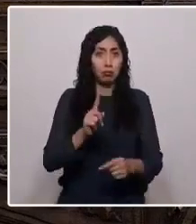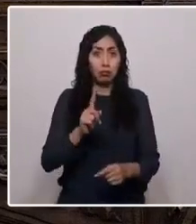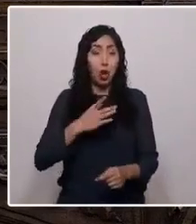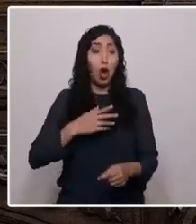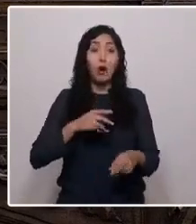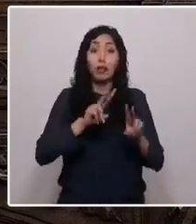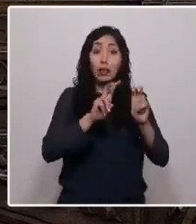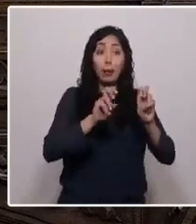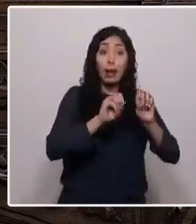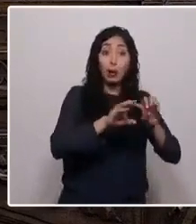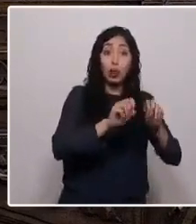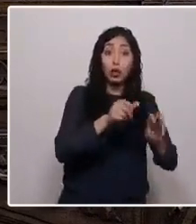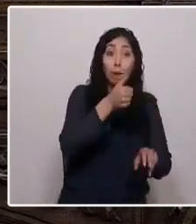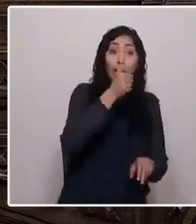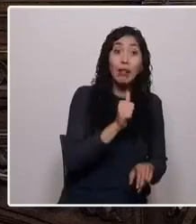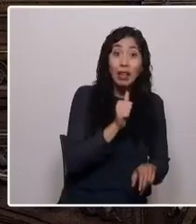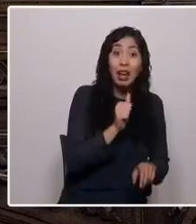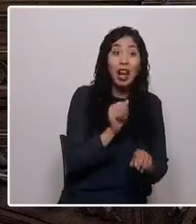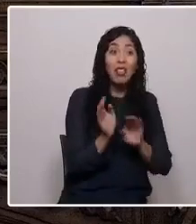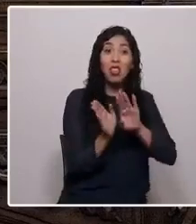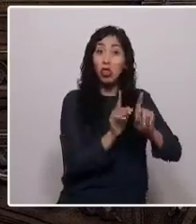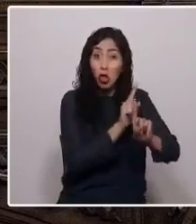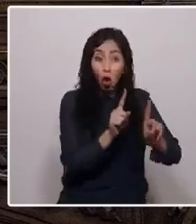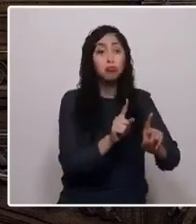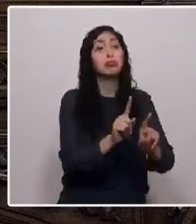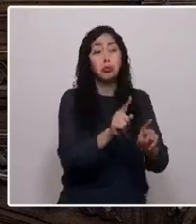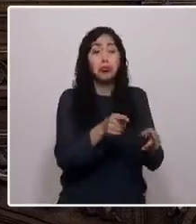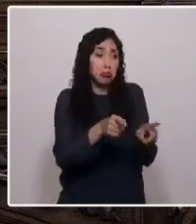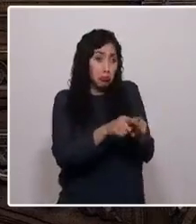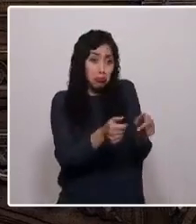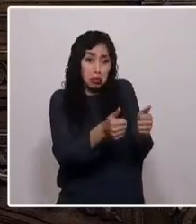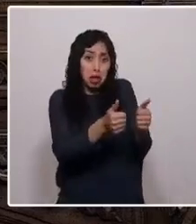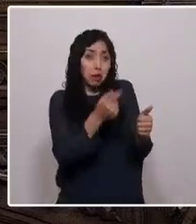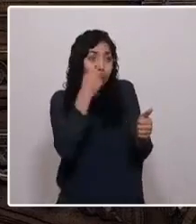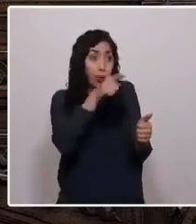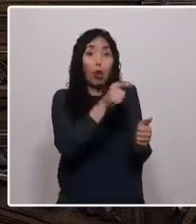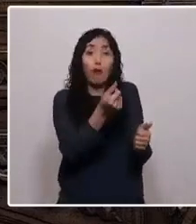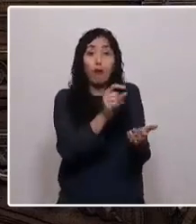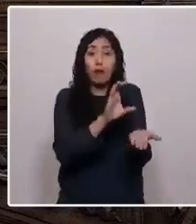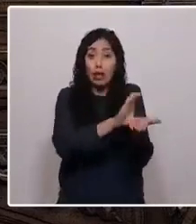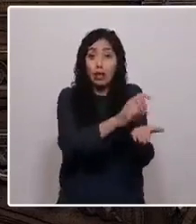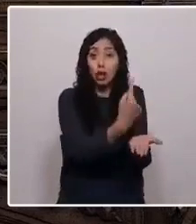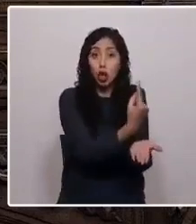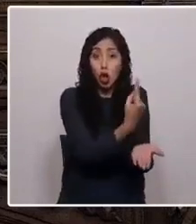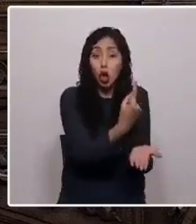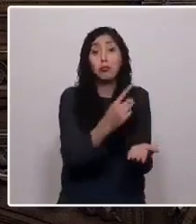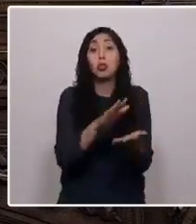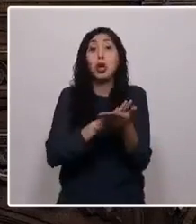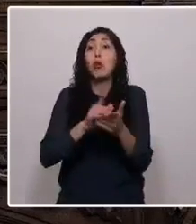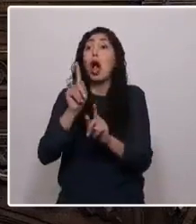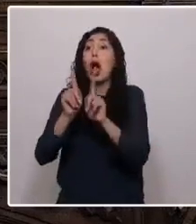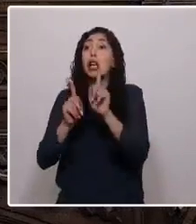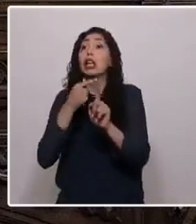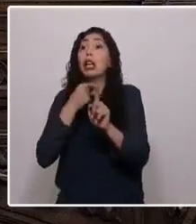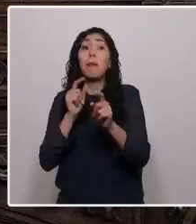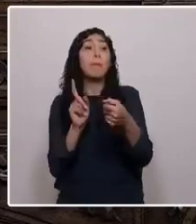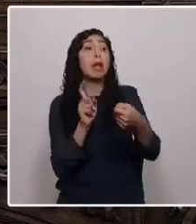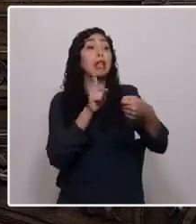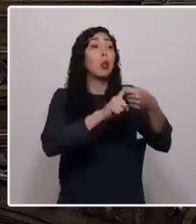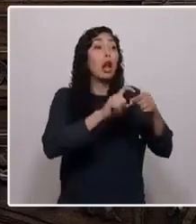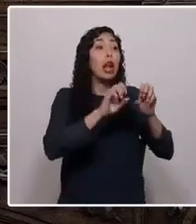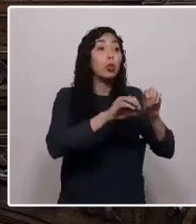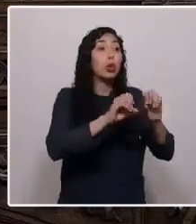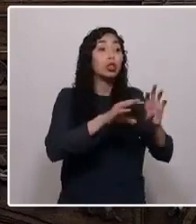pero que la privada se financie sola. Si alguien quiere mandar a sus hijos a la educación privada, tiene pleno derecho a hacerlo.